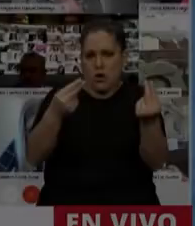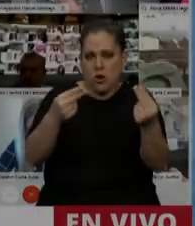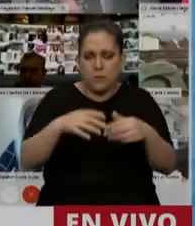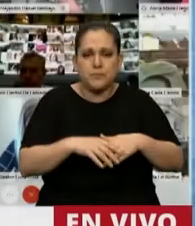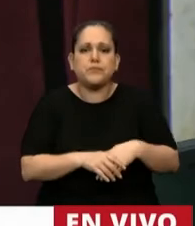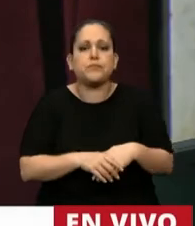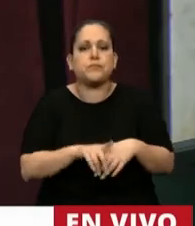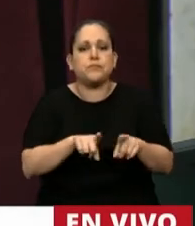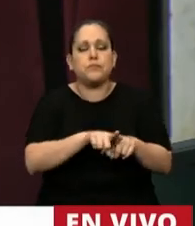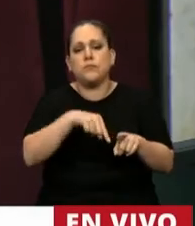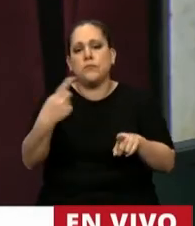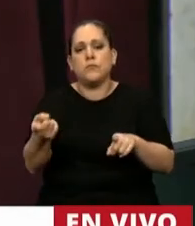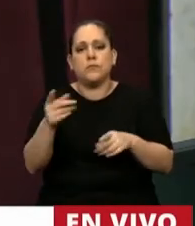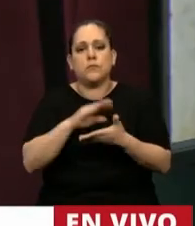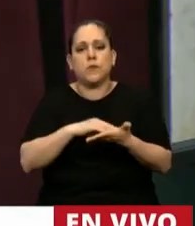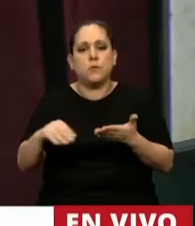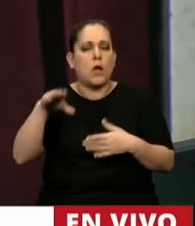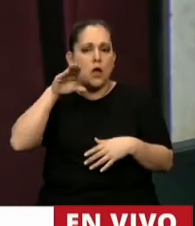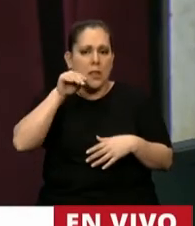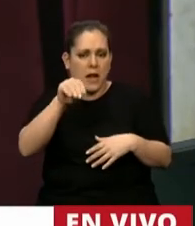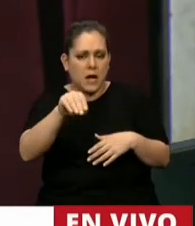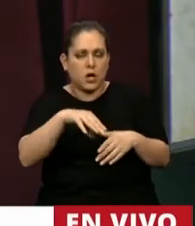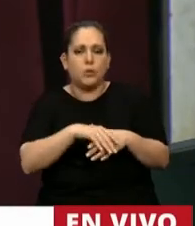Uso de la palabra el diputado Nicolás del Caño.